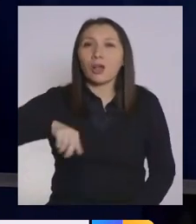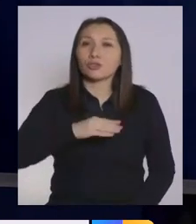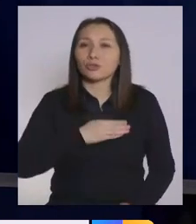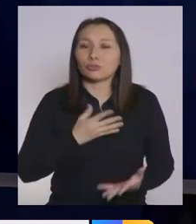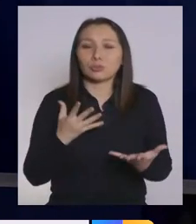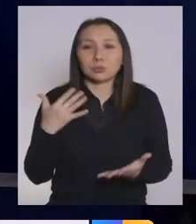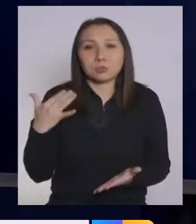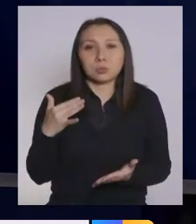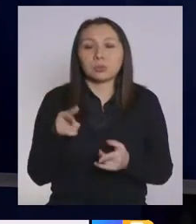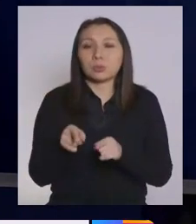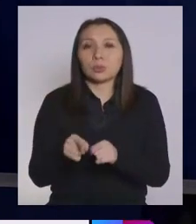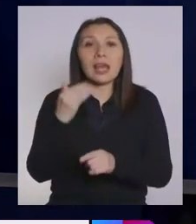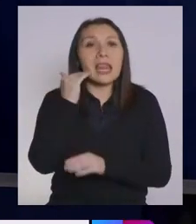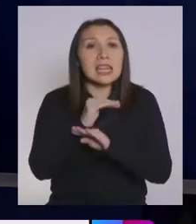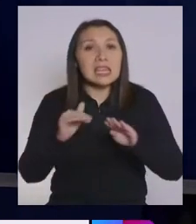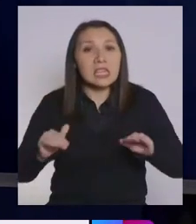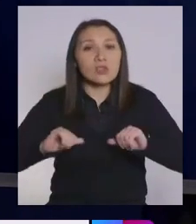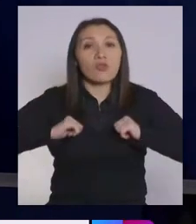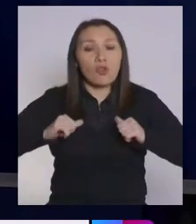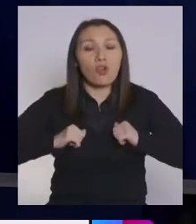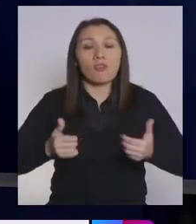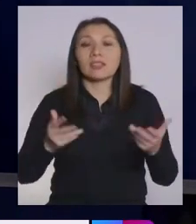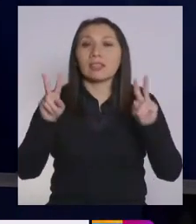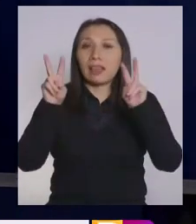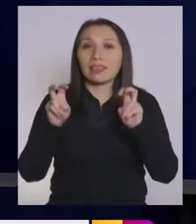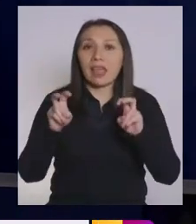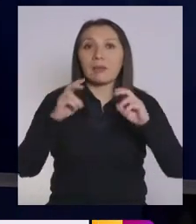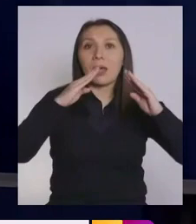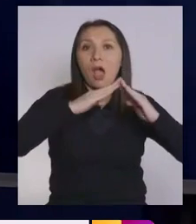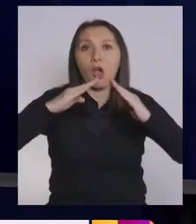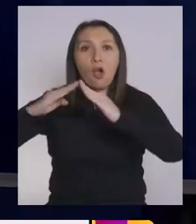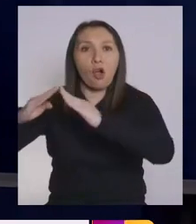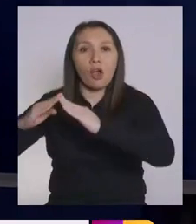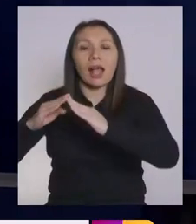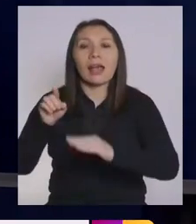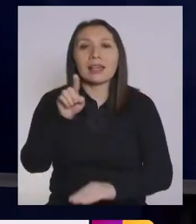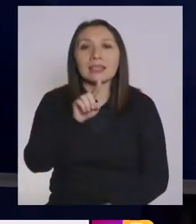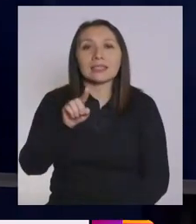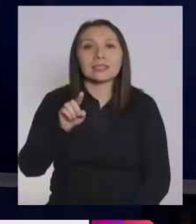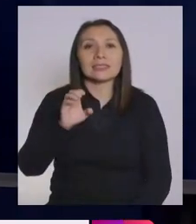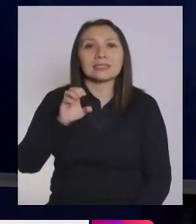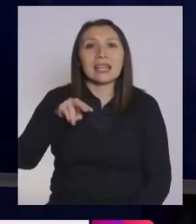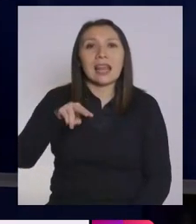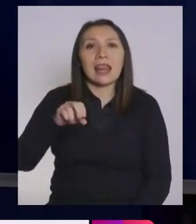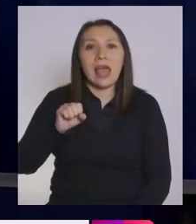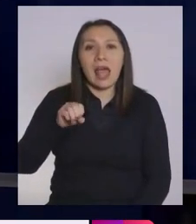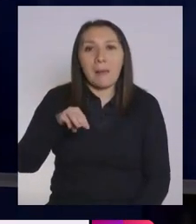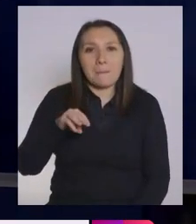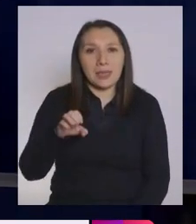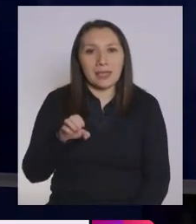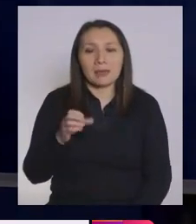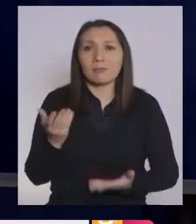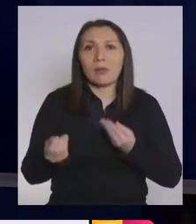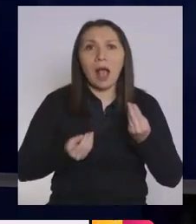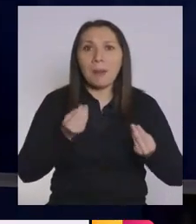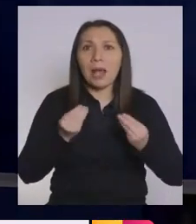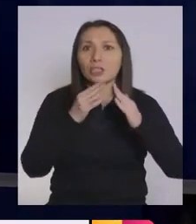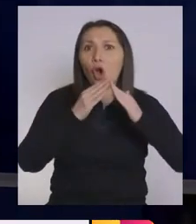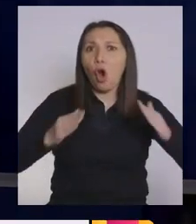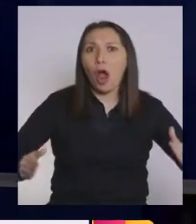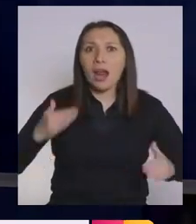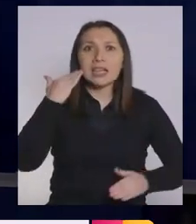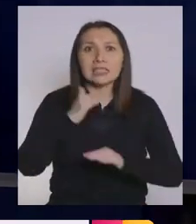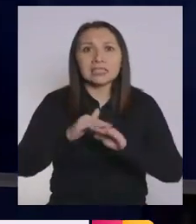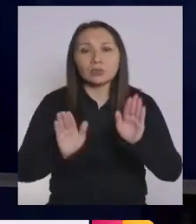importante, que son los niños, niñas y adolescentes en contextos de residencias o centros del Sename. ¿Qué pasa con ellos? Todas las